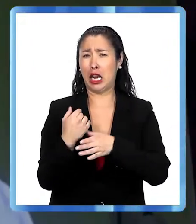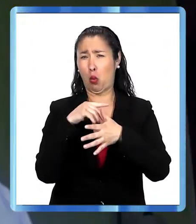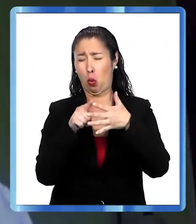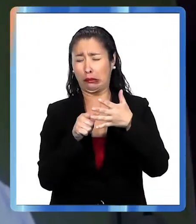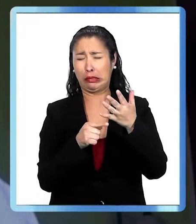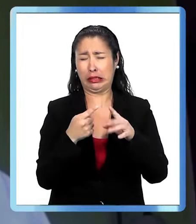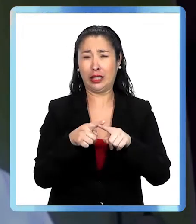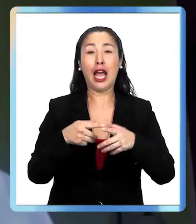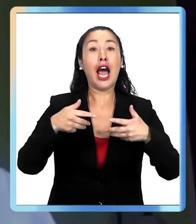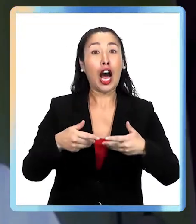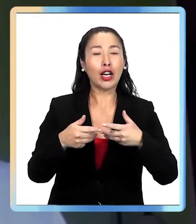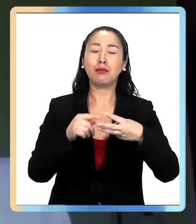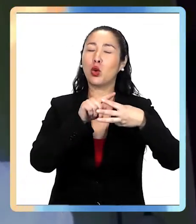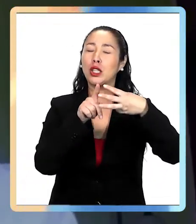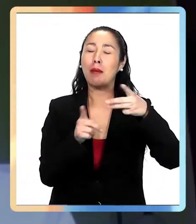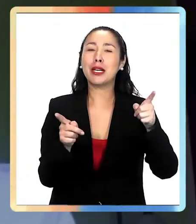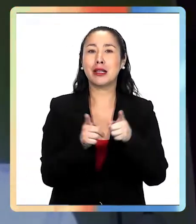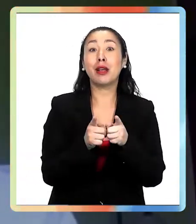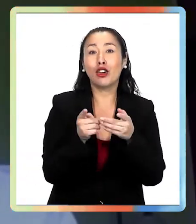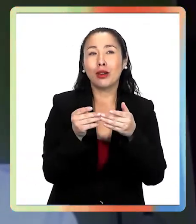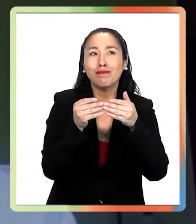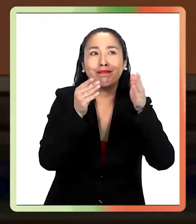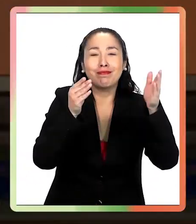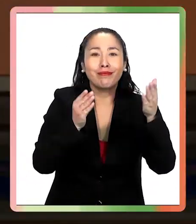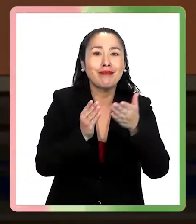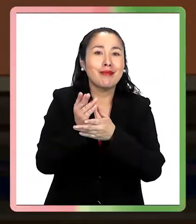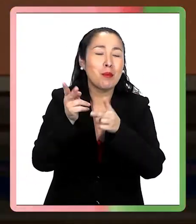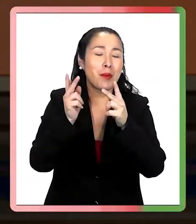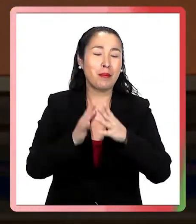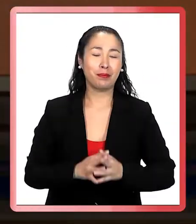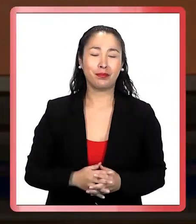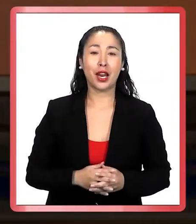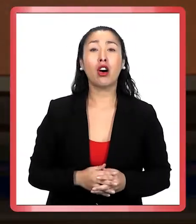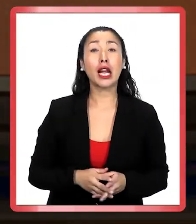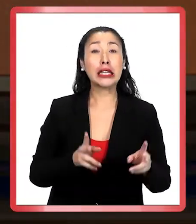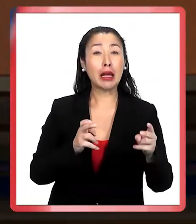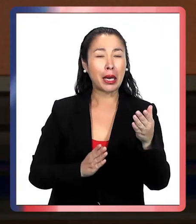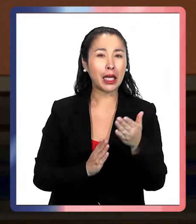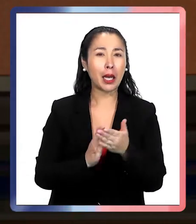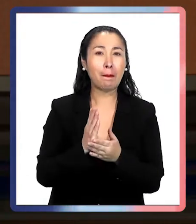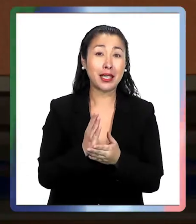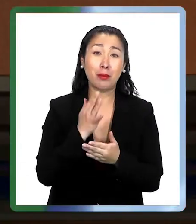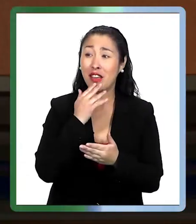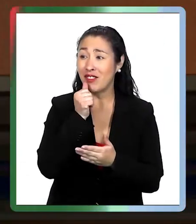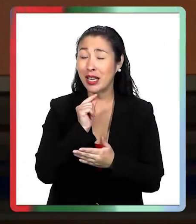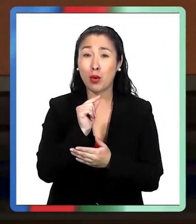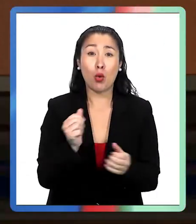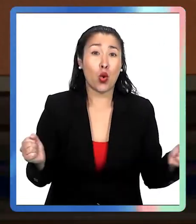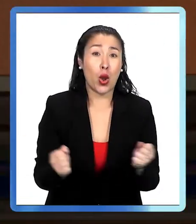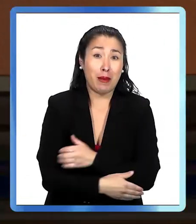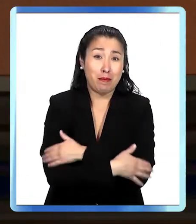y una apertura, que es lo que todos estábamos esperando. Ahora, con todo el tema que se viene para nosotros, aquí es